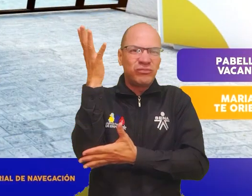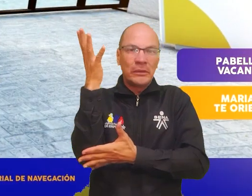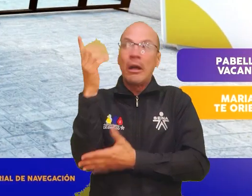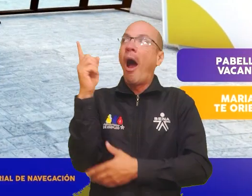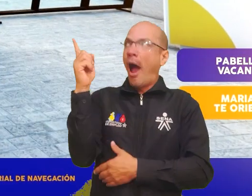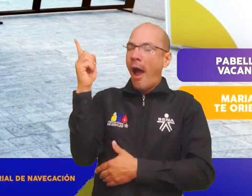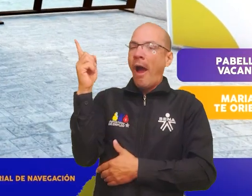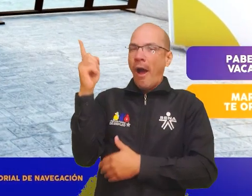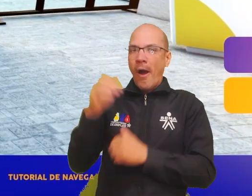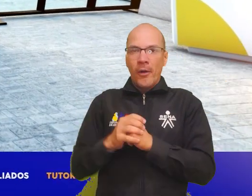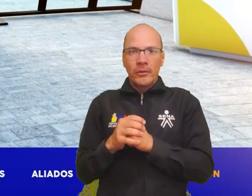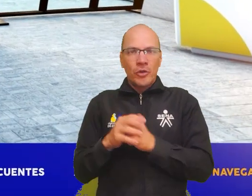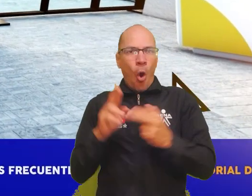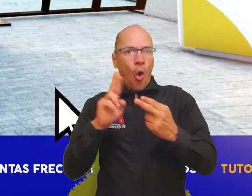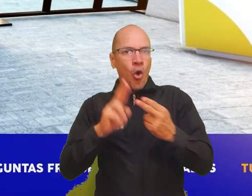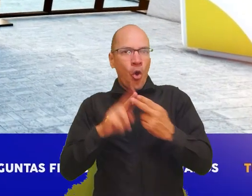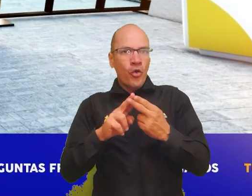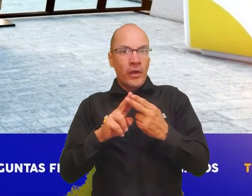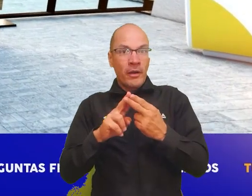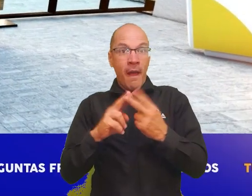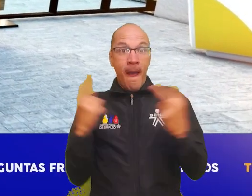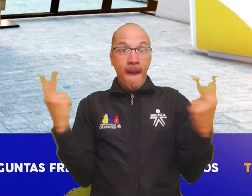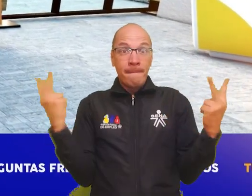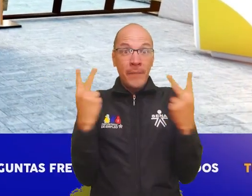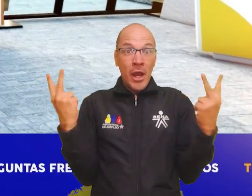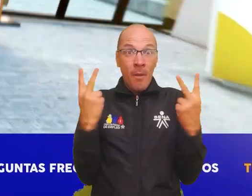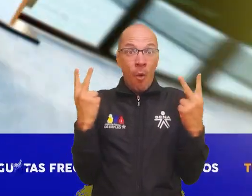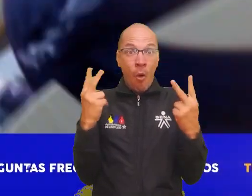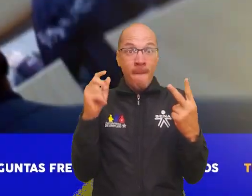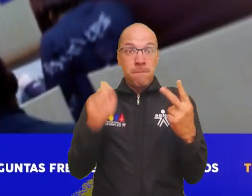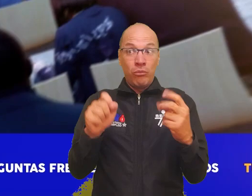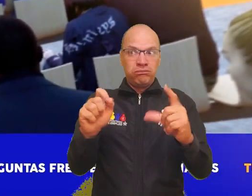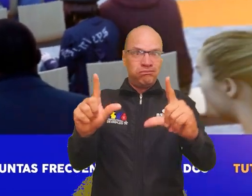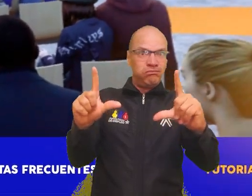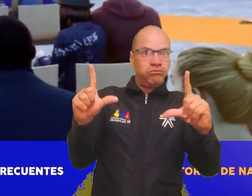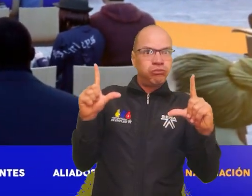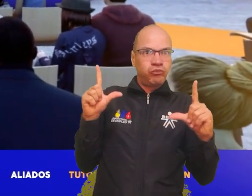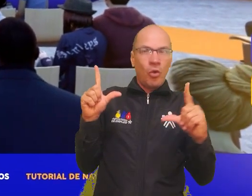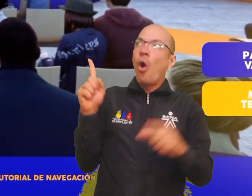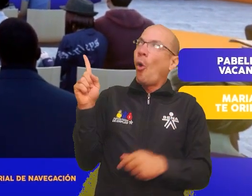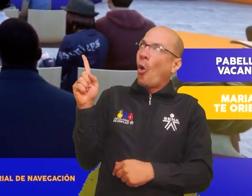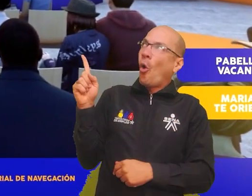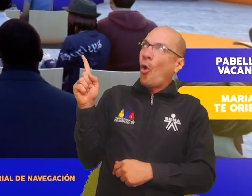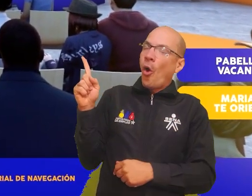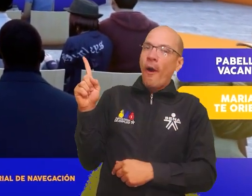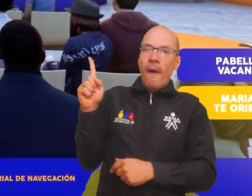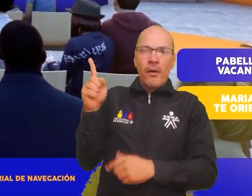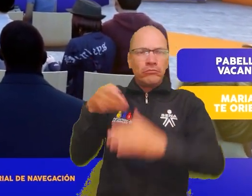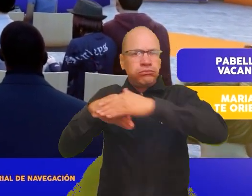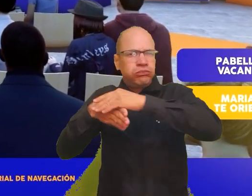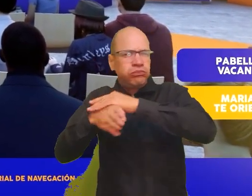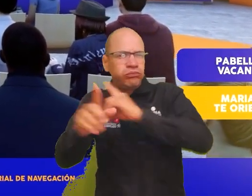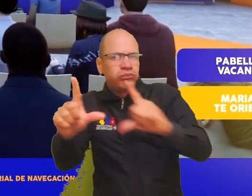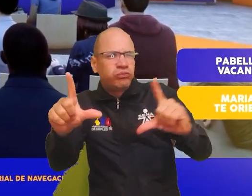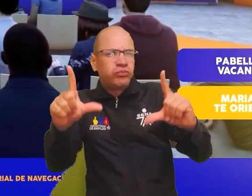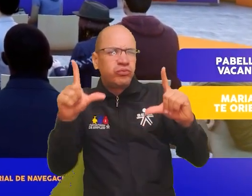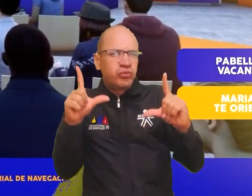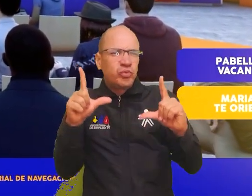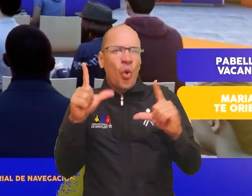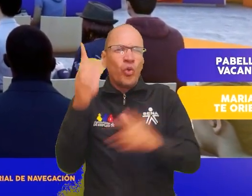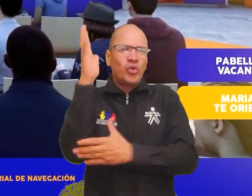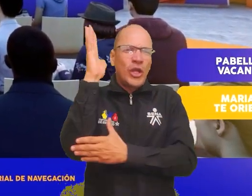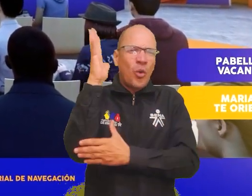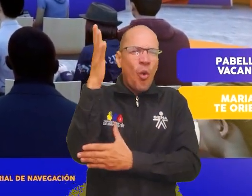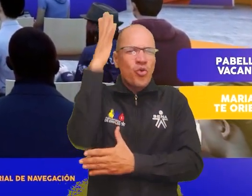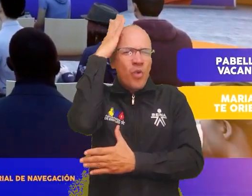Para conocer los eventos en directo, puedes seleccionar la sección En vivo. Allí podrás ingresar a la agenda académica que se